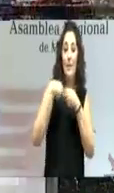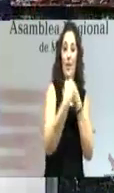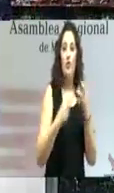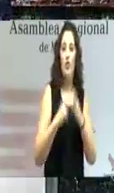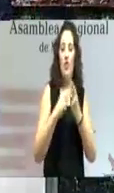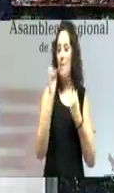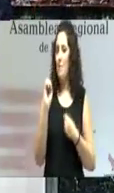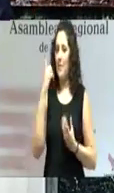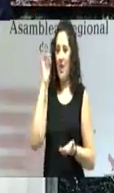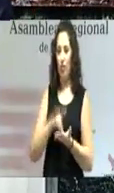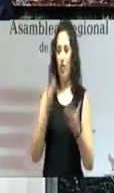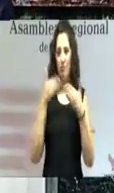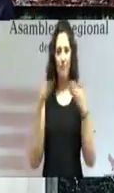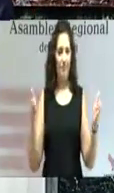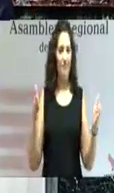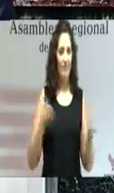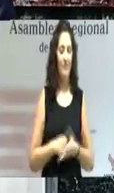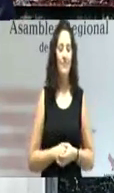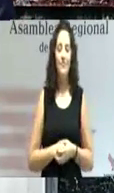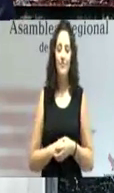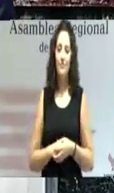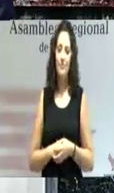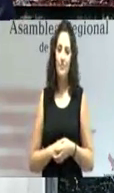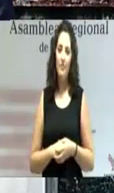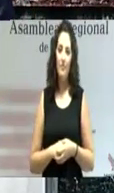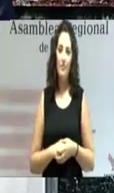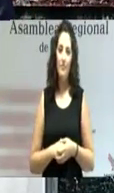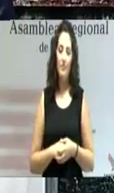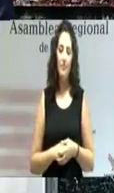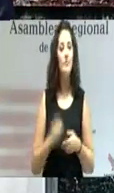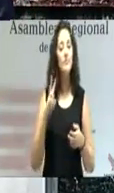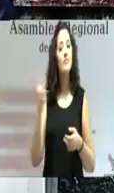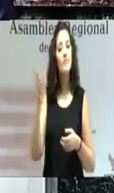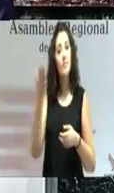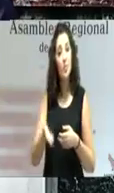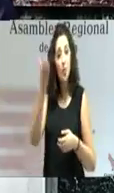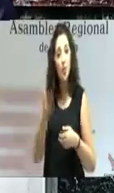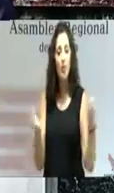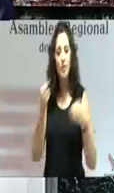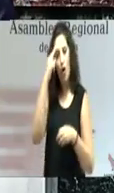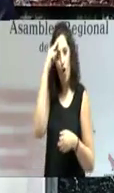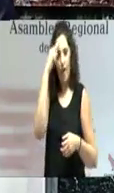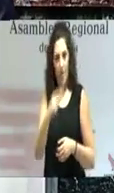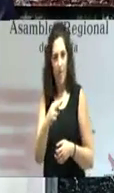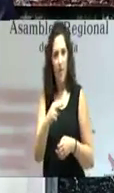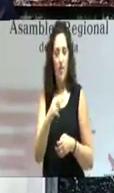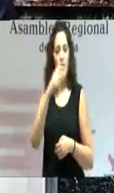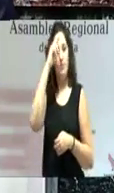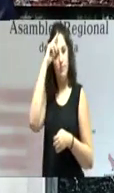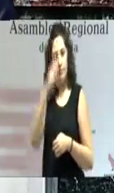Otro pilar de los que he hablado es la honradez, la honestidad,